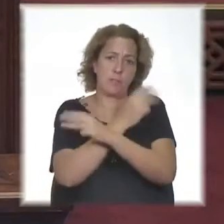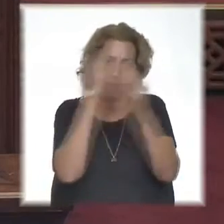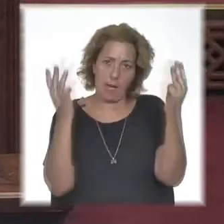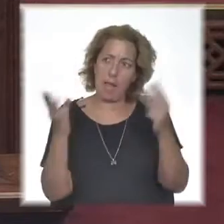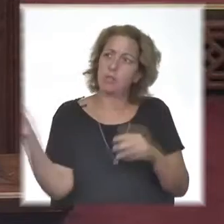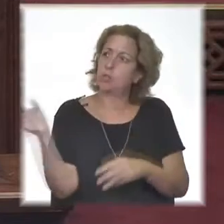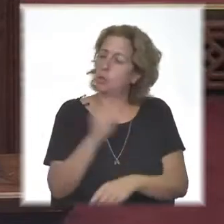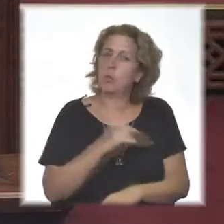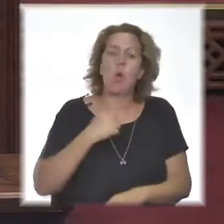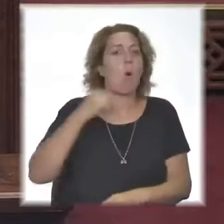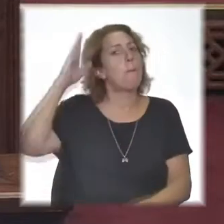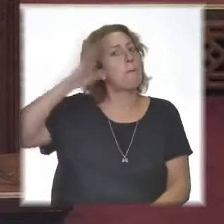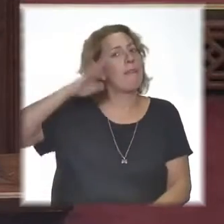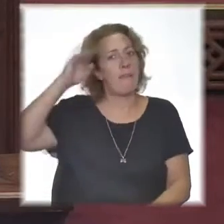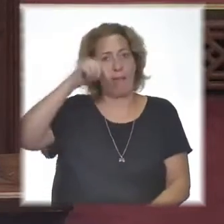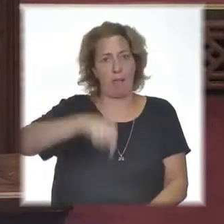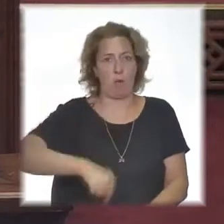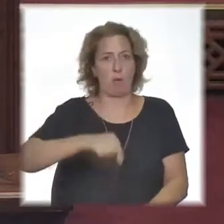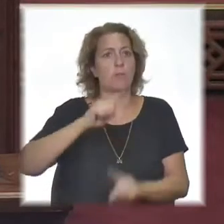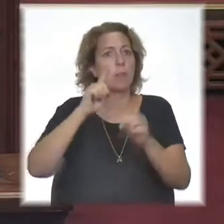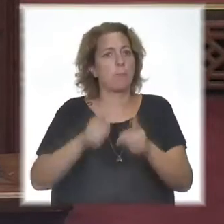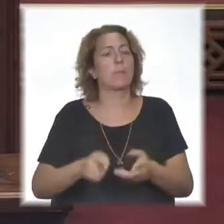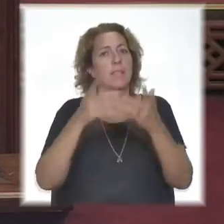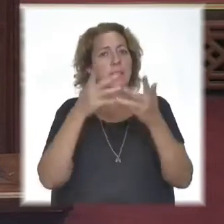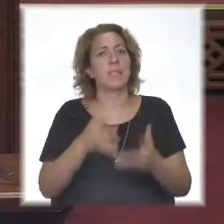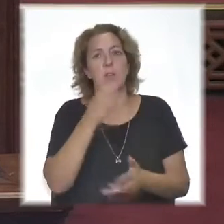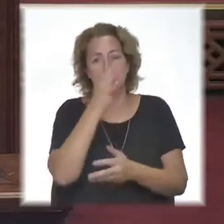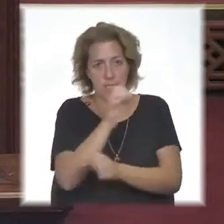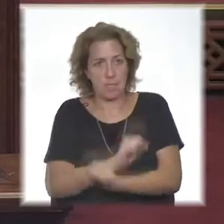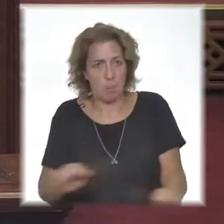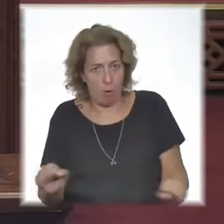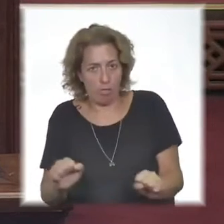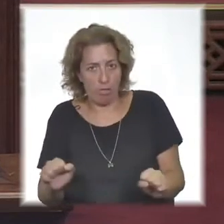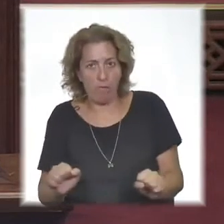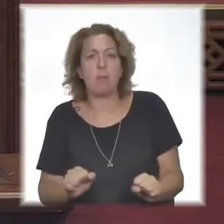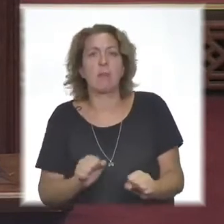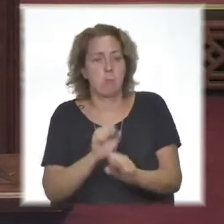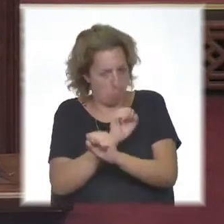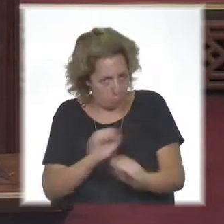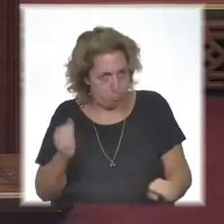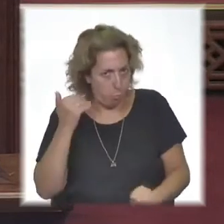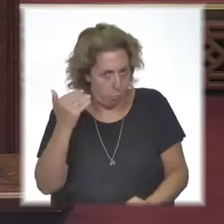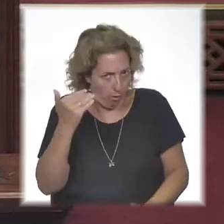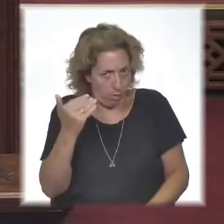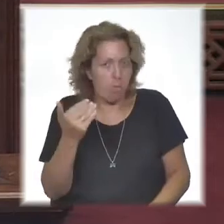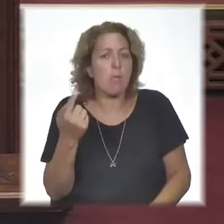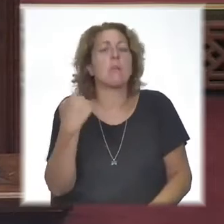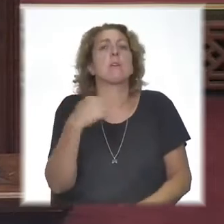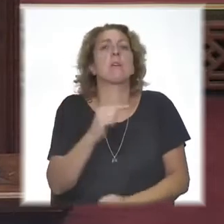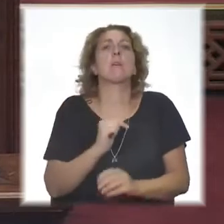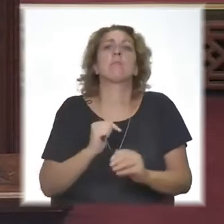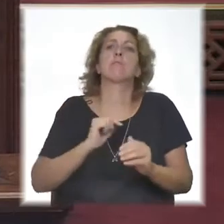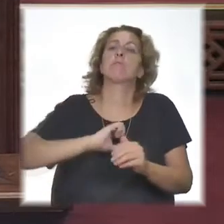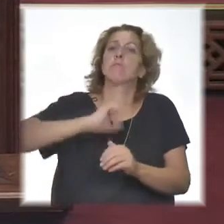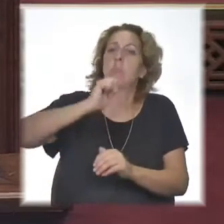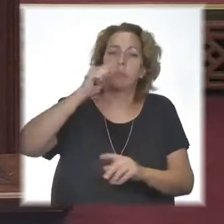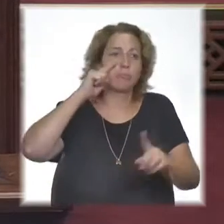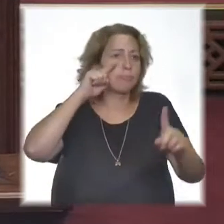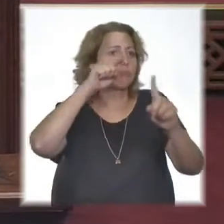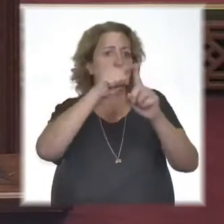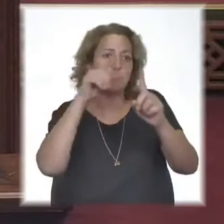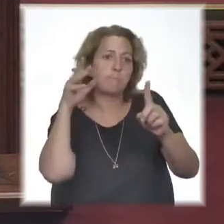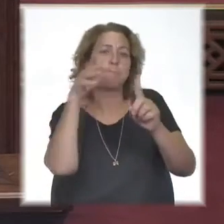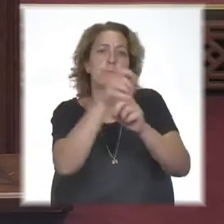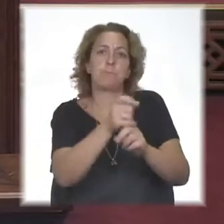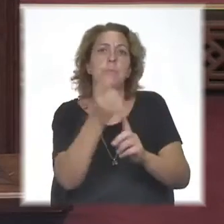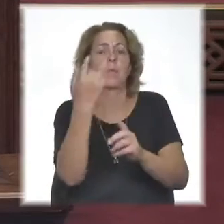ellas, nuestro homenaje hoy. Y también quiero transmitir que se puede salir adelante, lograr metas y alcanzar objetivos,